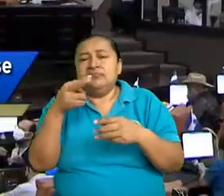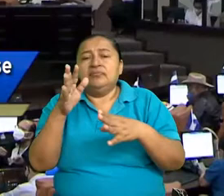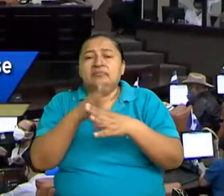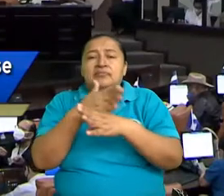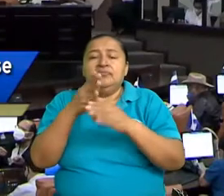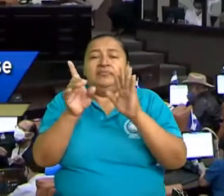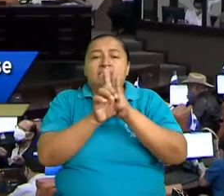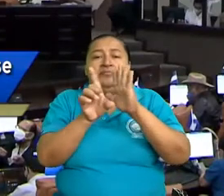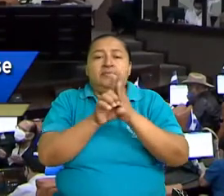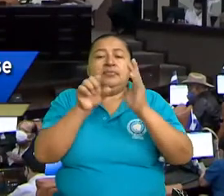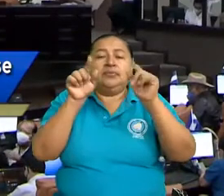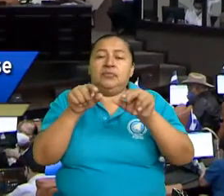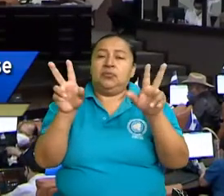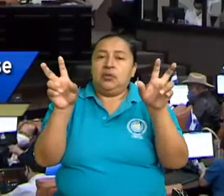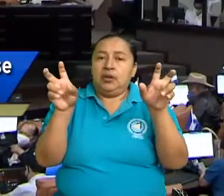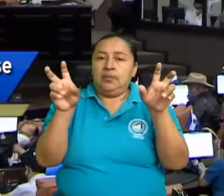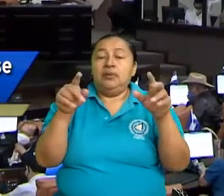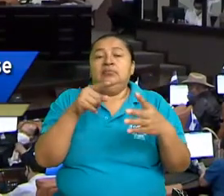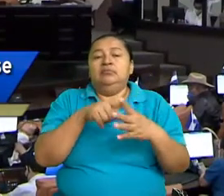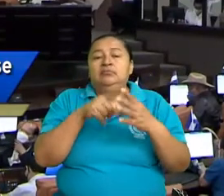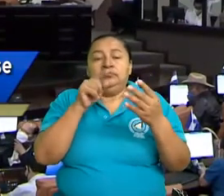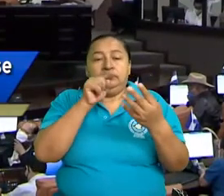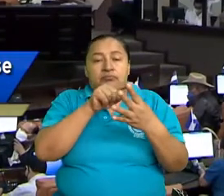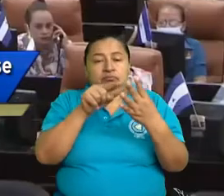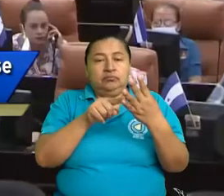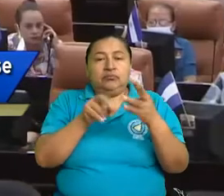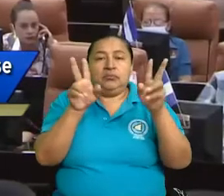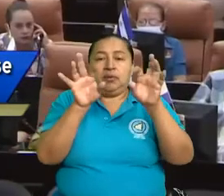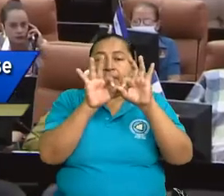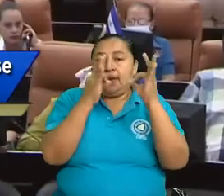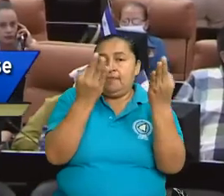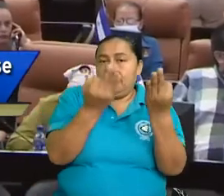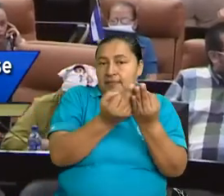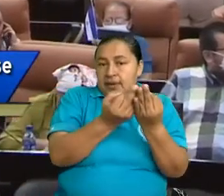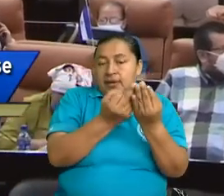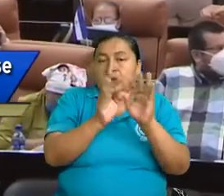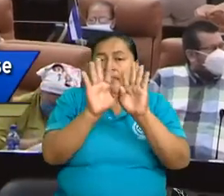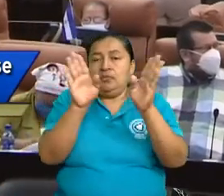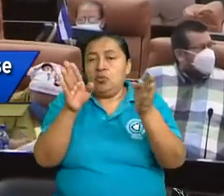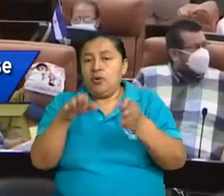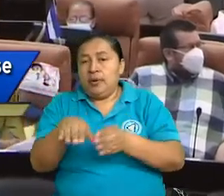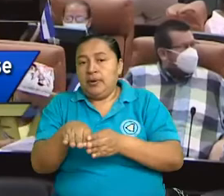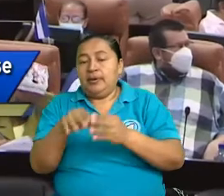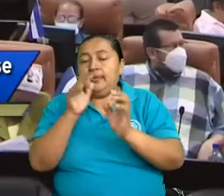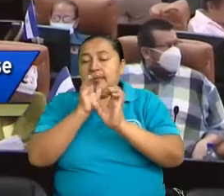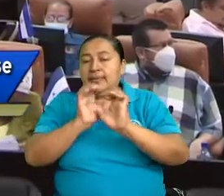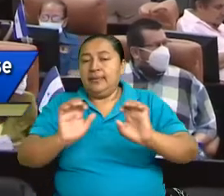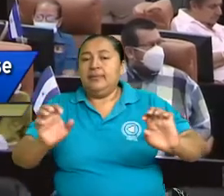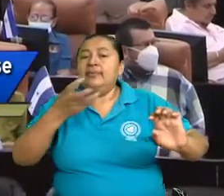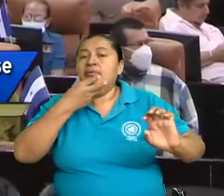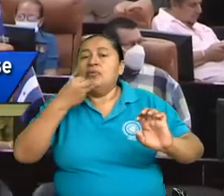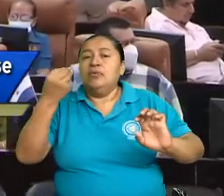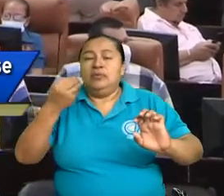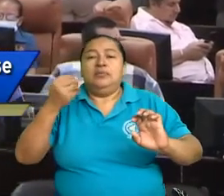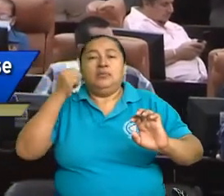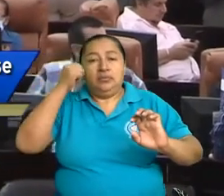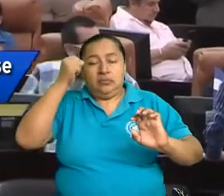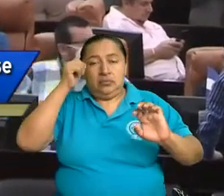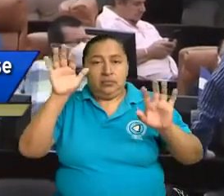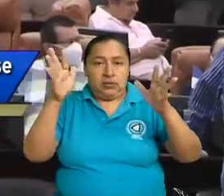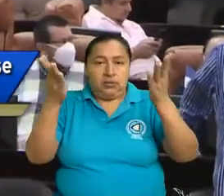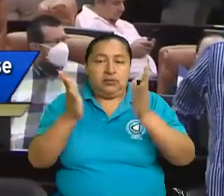en estos campos, en el campo de la familia, la mujer, la niñez, la juventud.